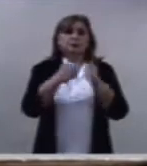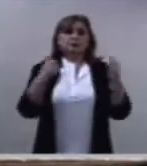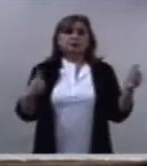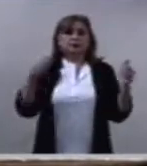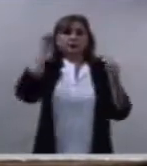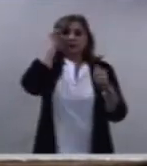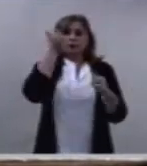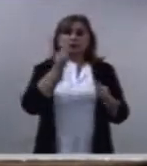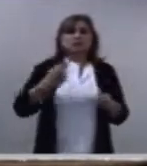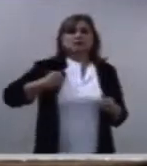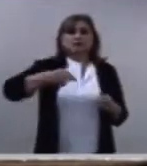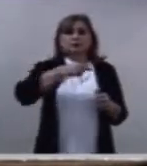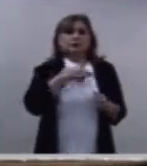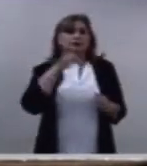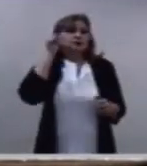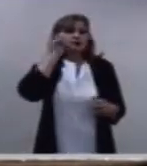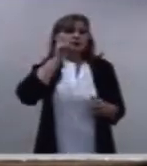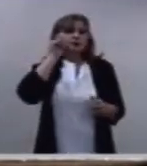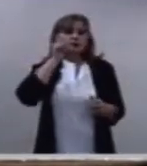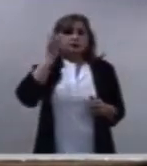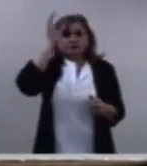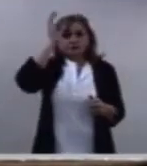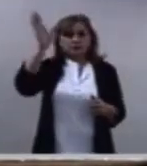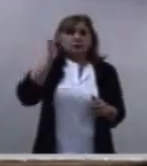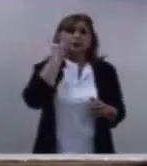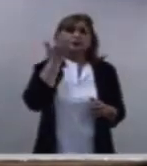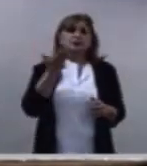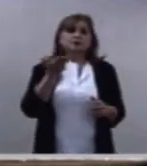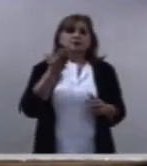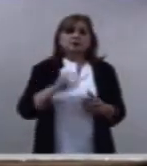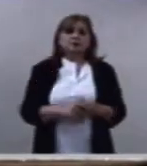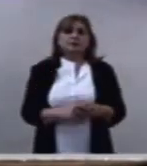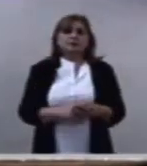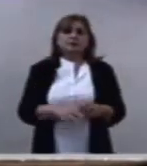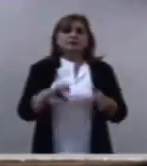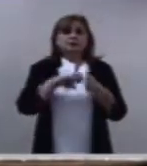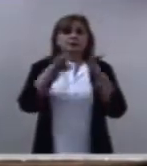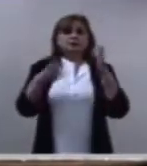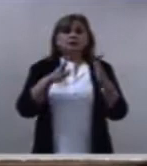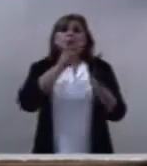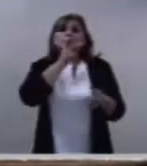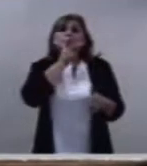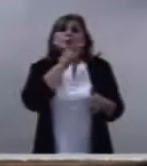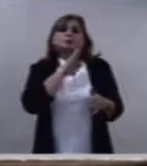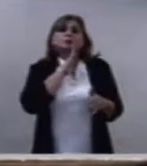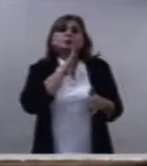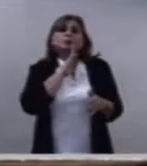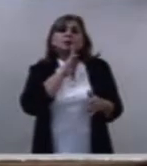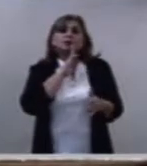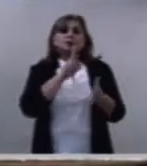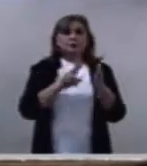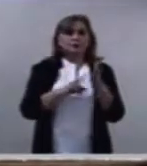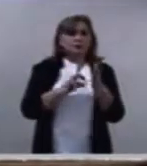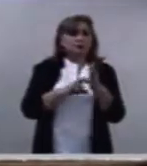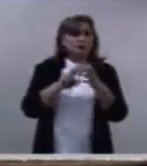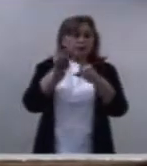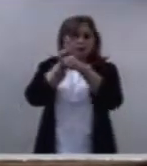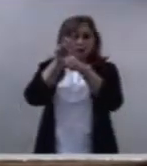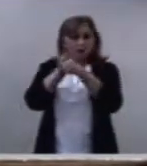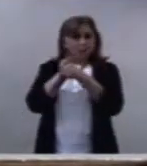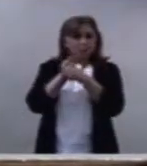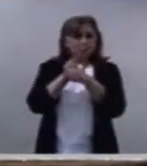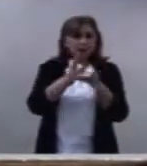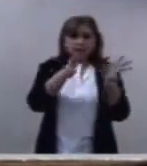carta a los hebreos un padre corrige a su hijo siempre